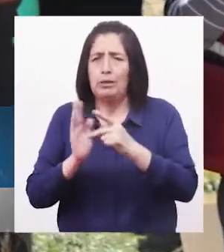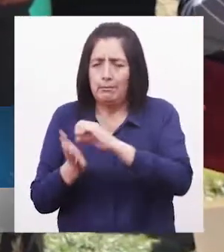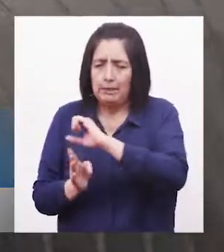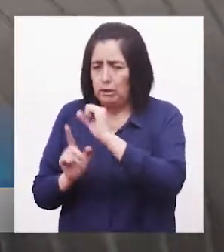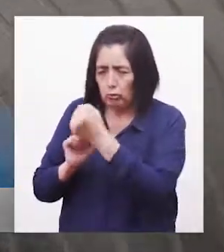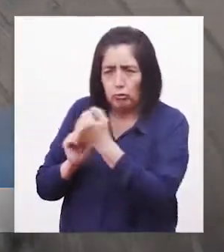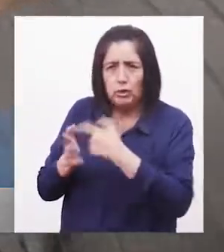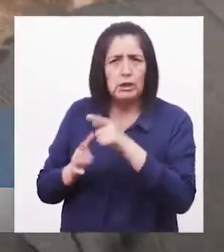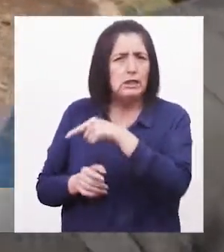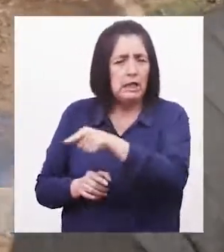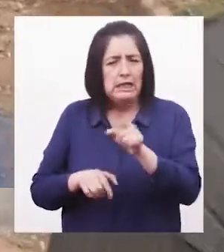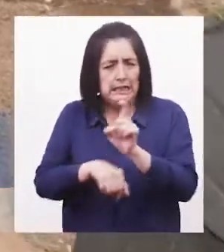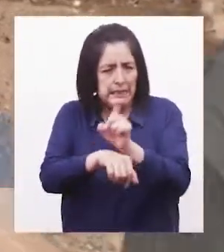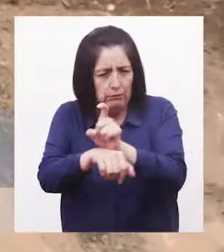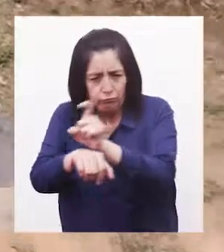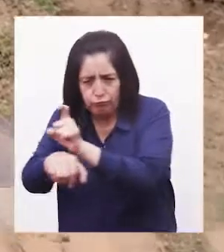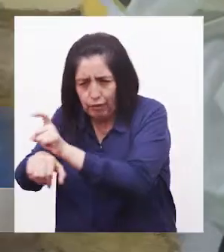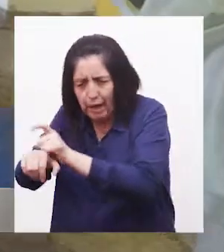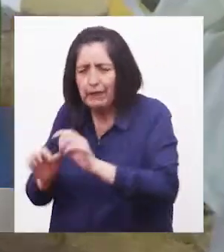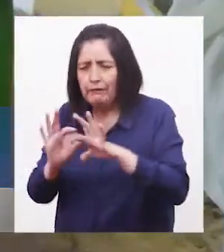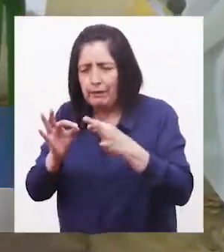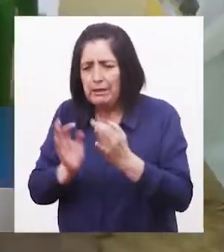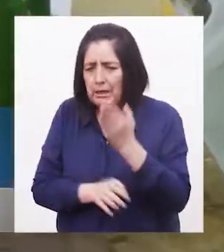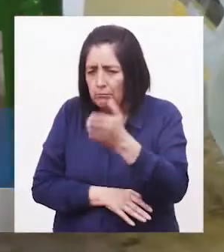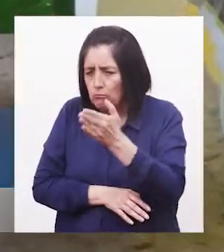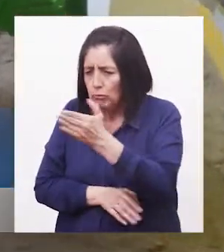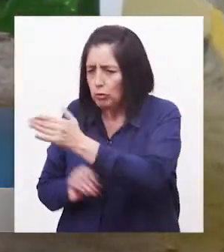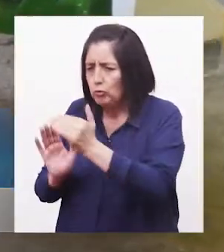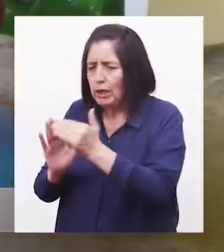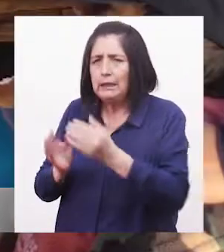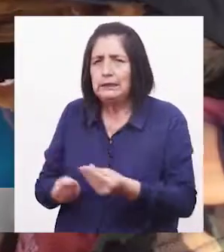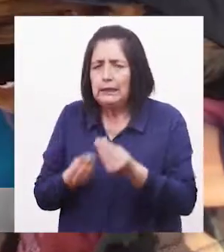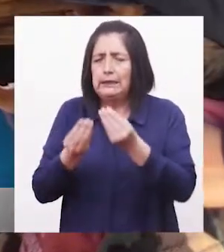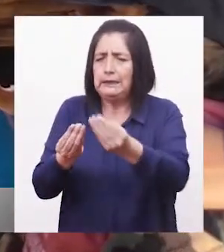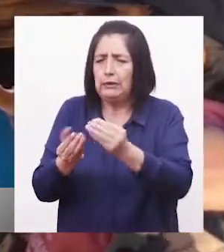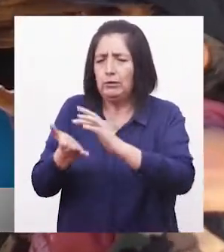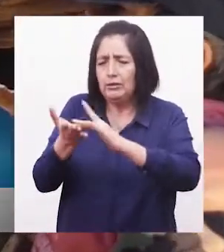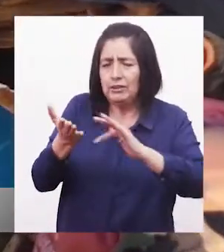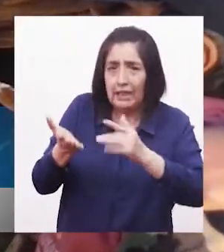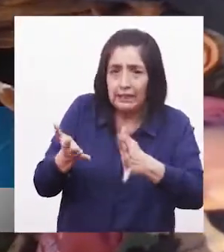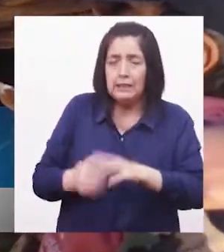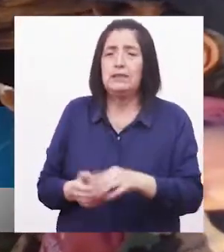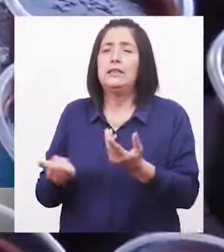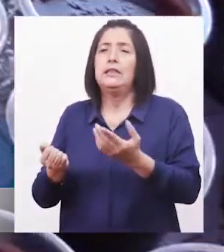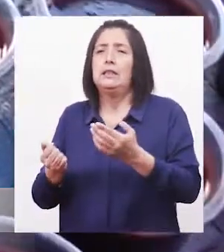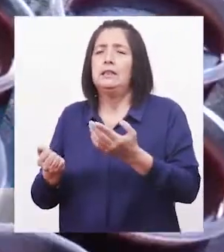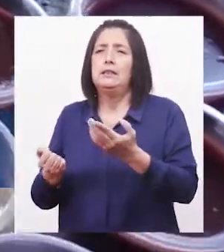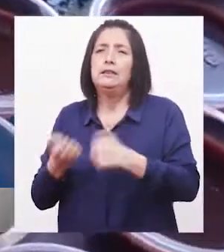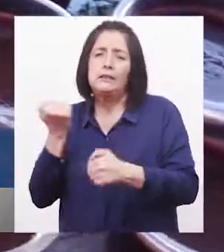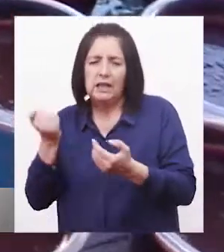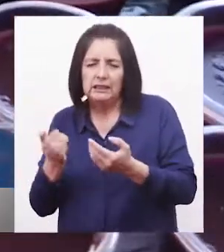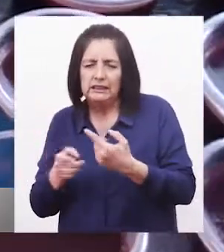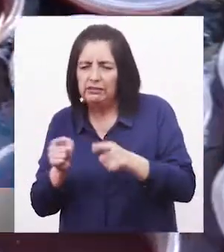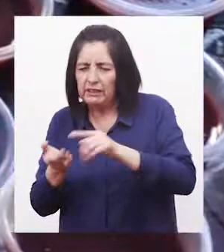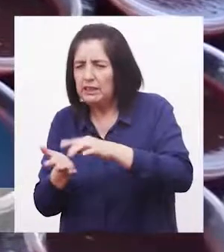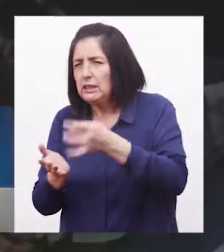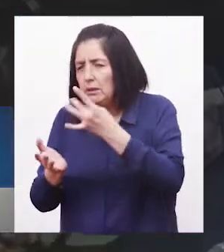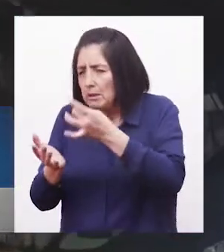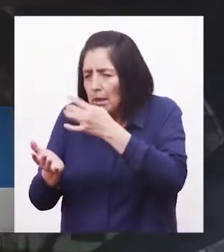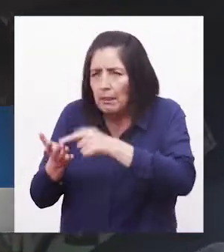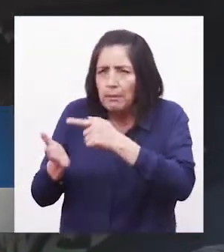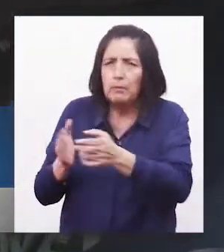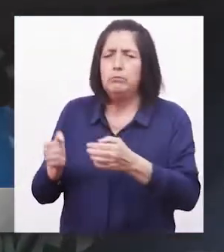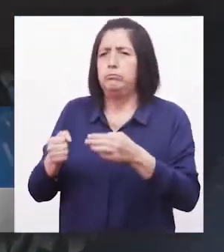quienes han sensibilizado a las familias casa por casa, entregándoles sangrecita, micronutrientes y tratamientos a base de hierro